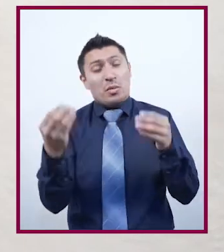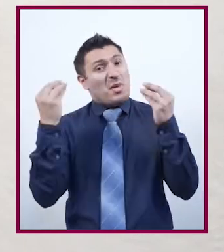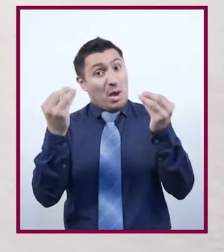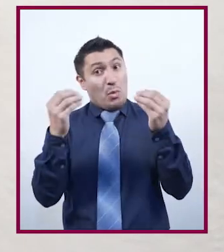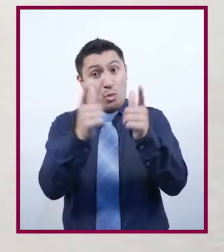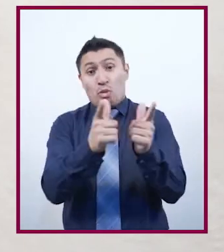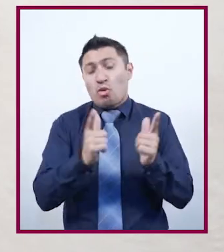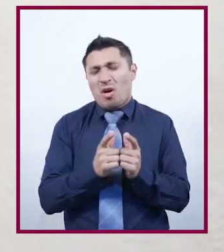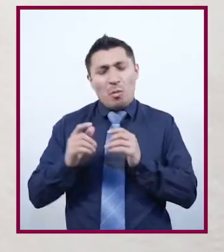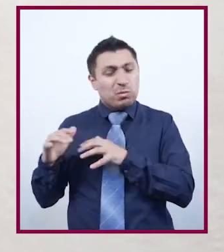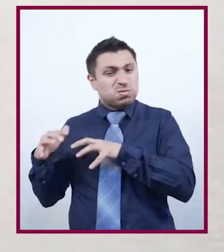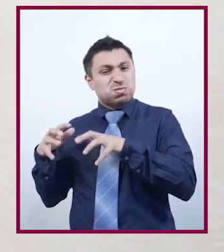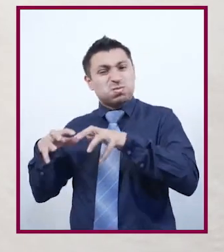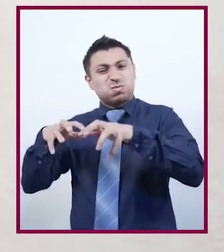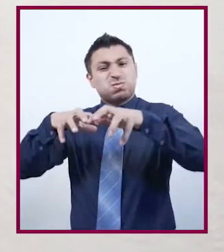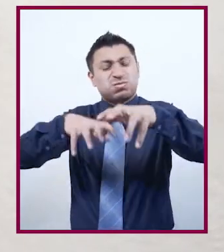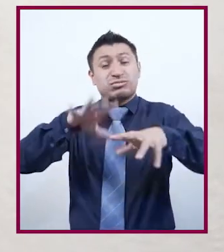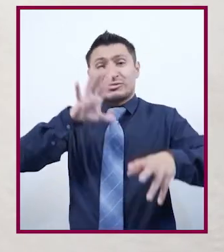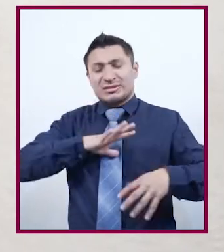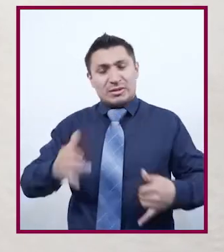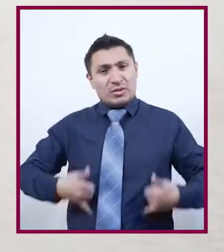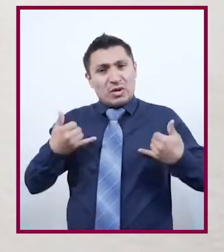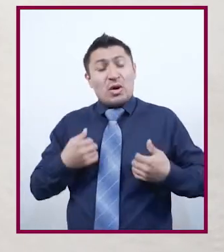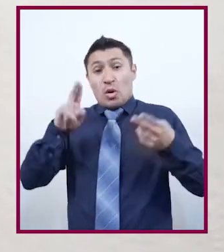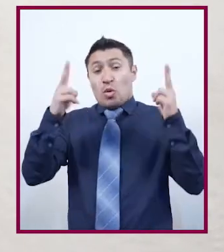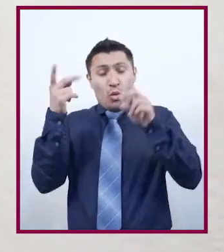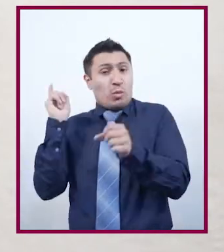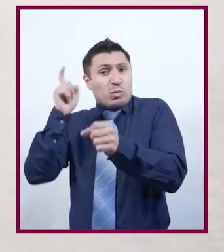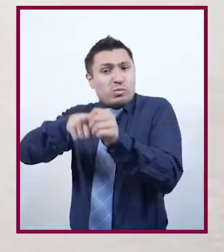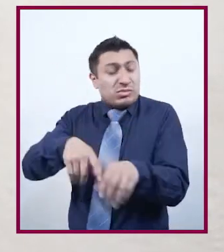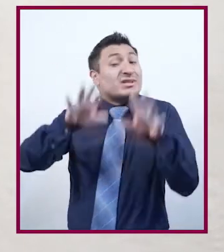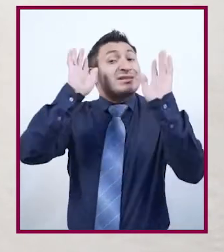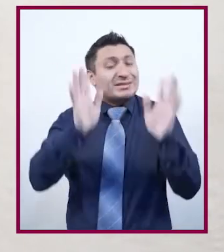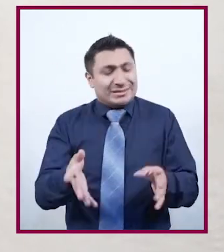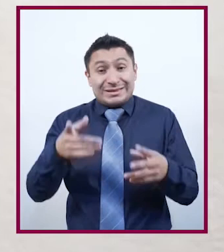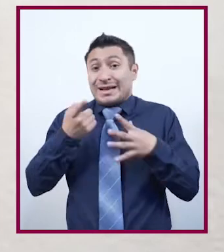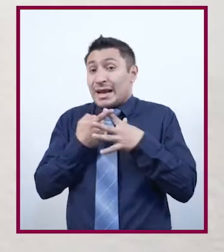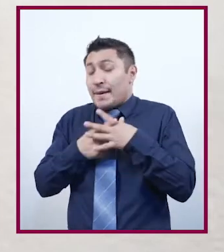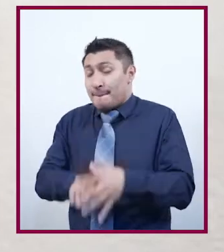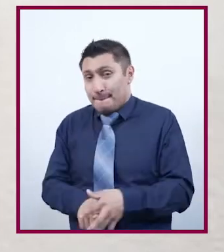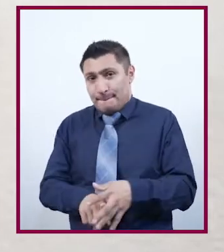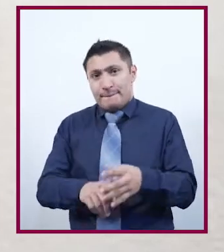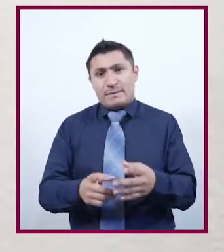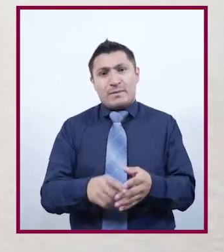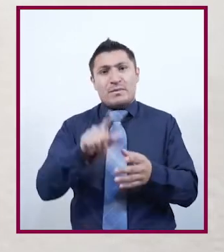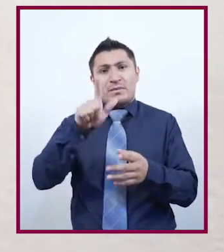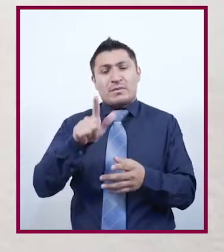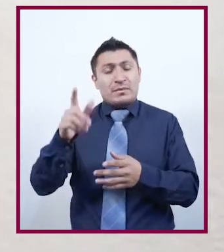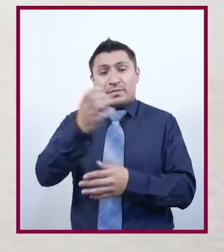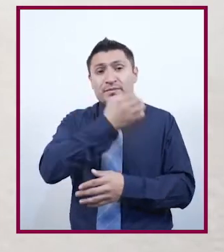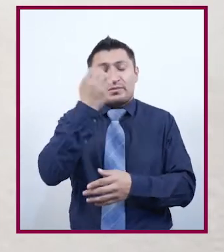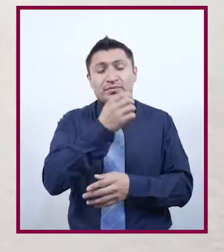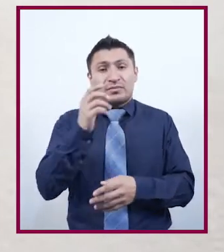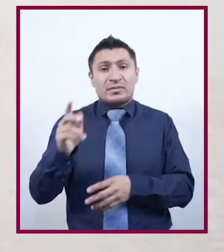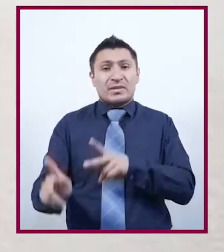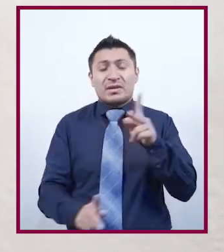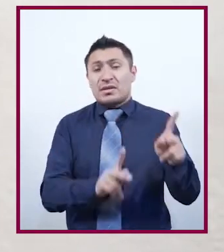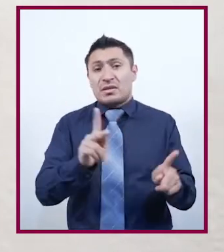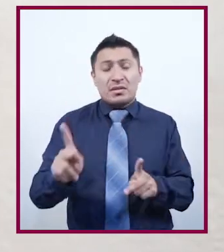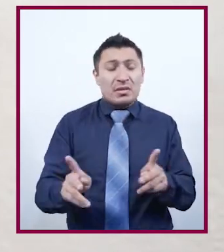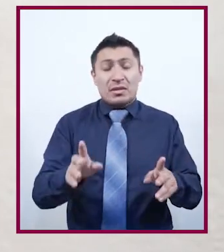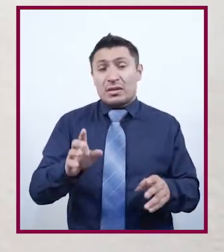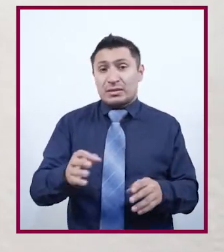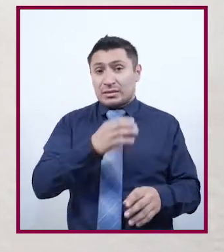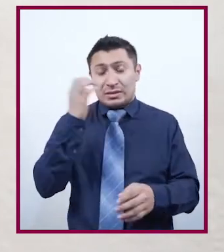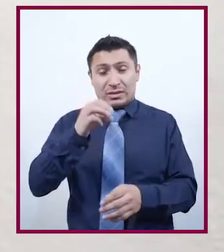mayor parte de estas movilizaciones, a las que ya se habían unido los jóvenes universitarios, tuvo su origen en los liceos ubicados en los barrios